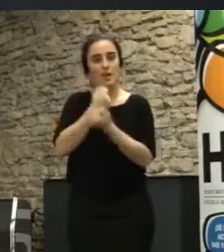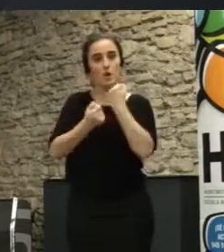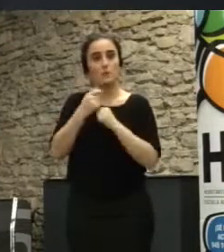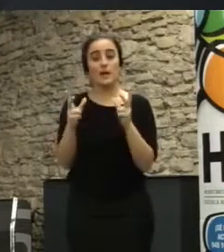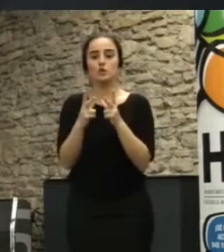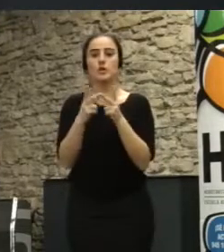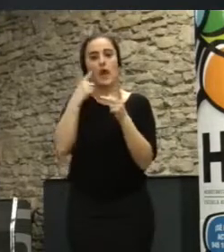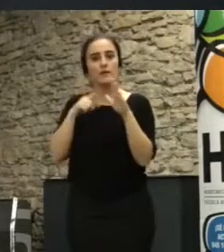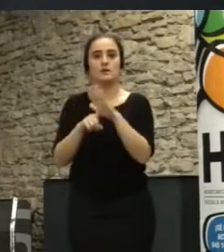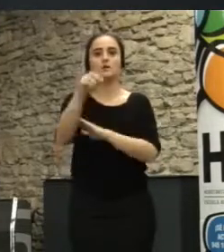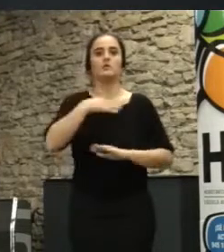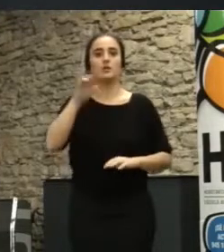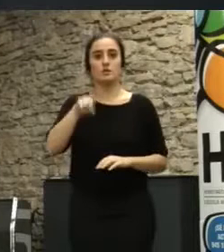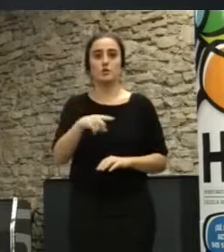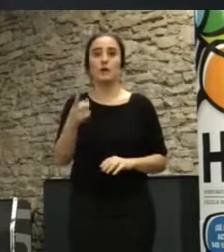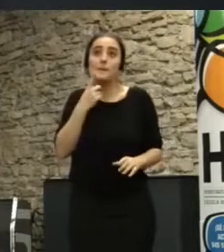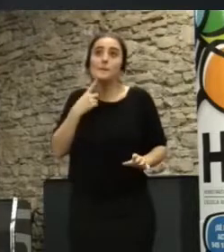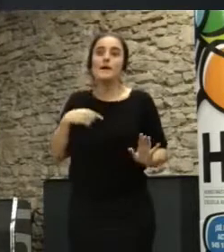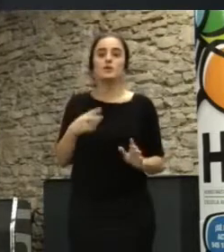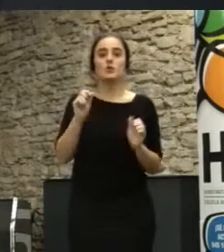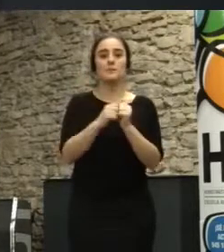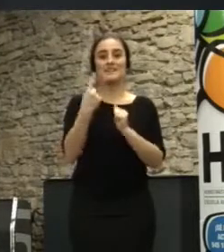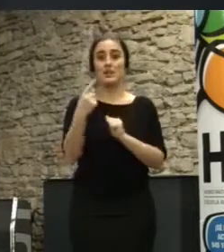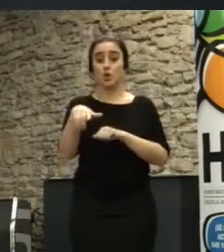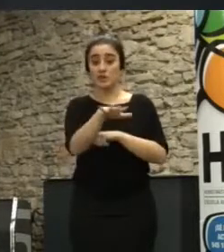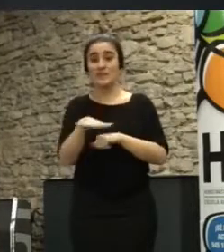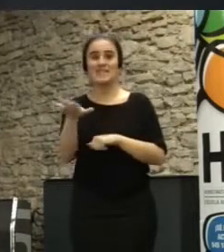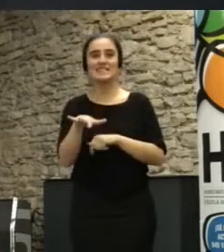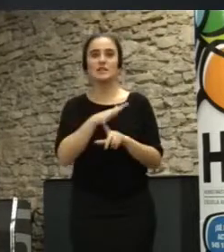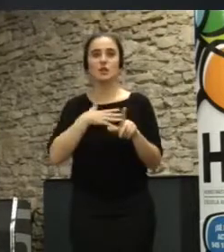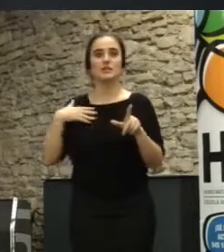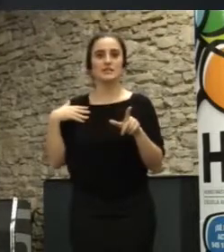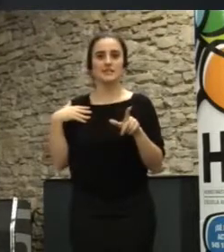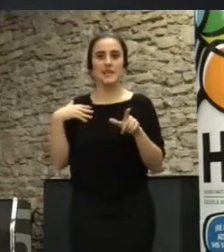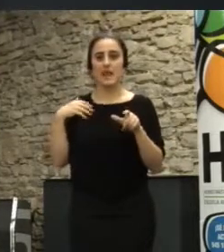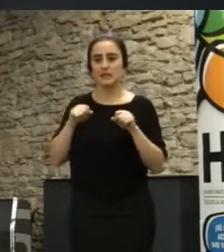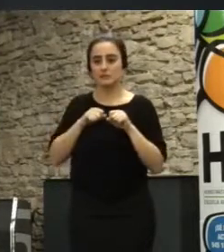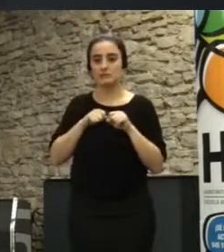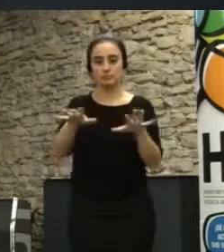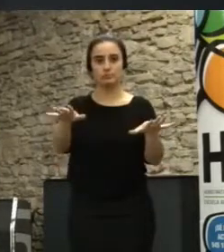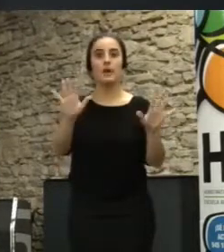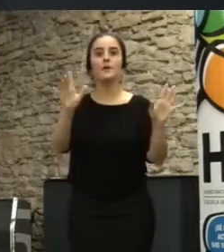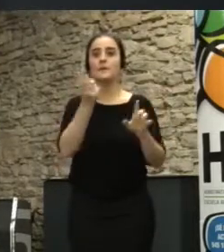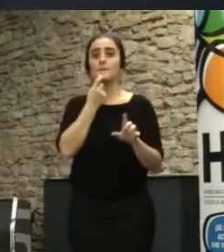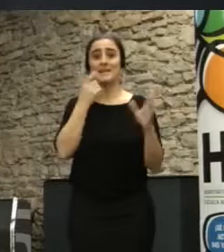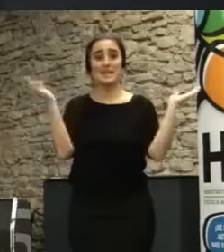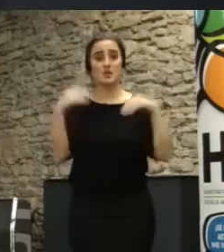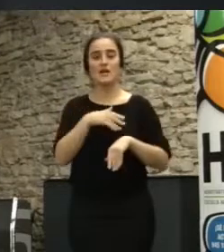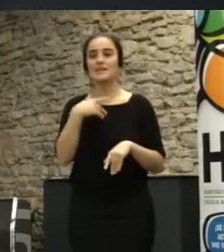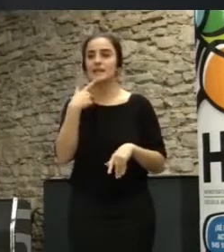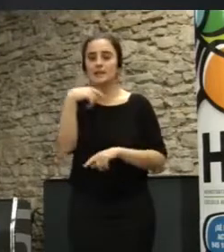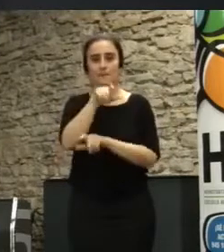han dicho que lo quieren extender a los 21 distritos pero va un poco, no tienen prisa, o la gente que está montando el proyecto